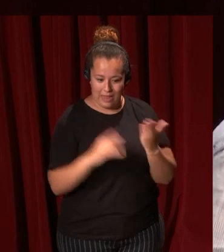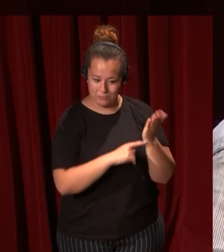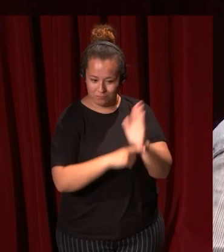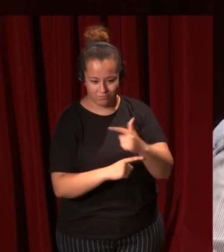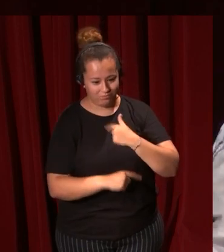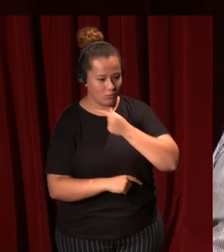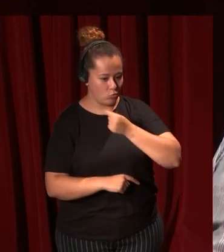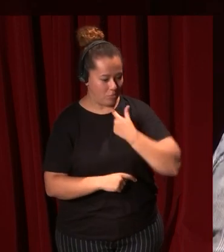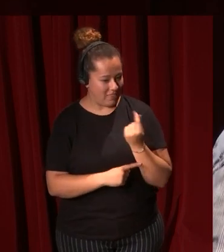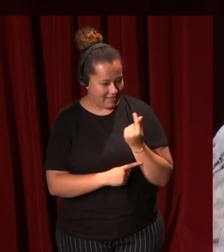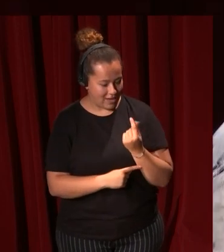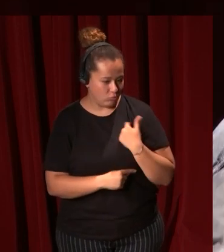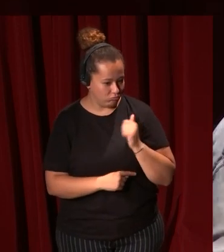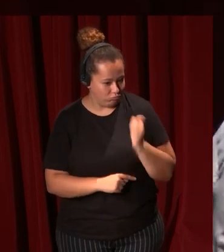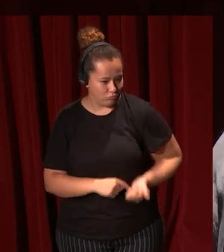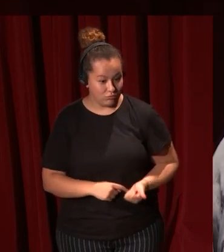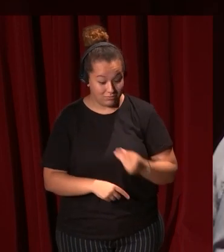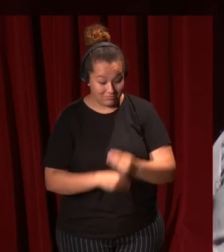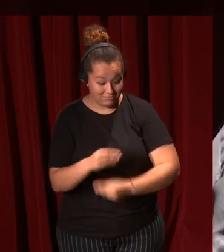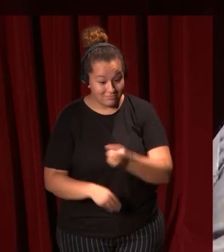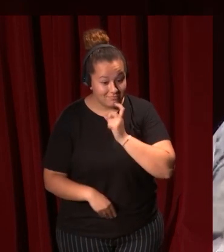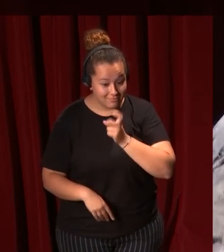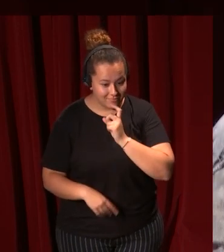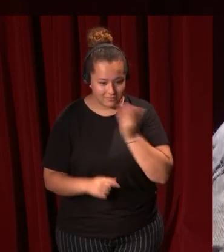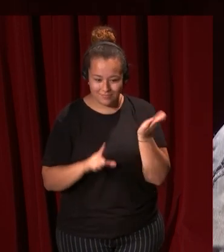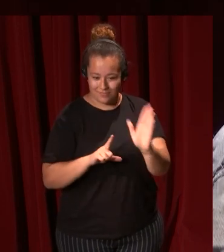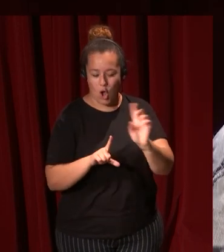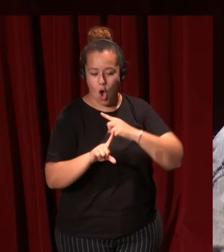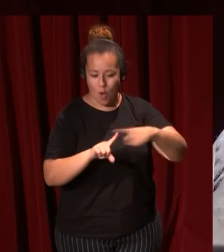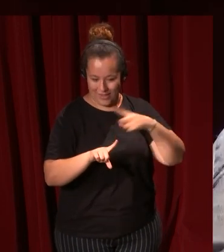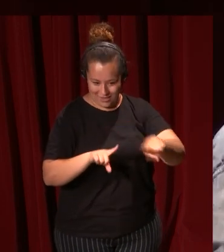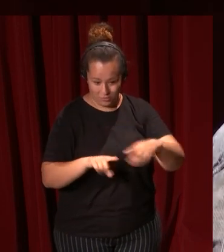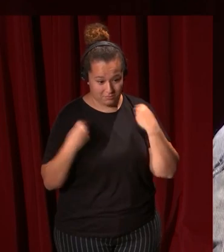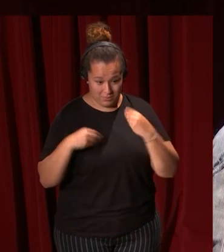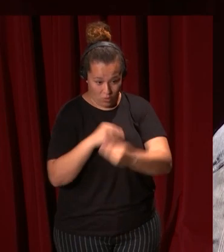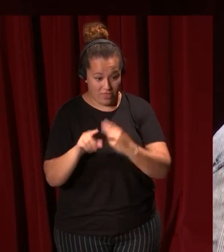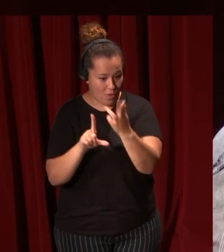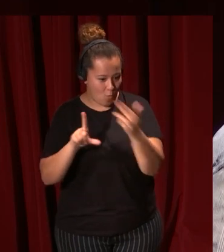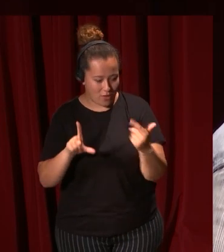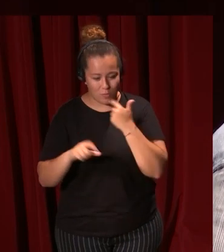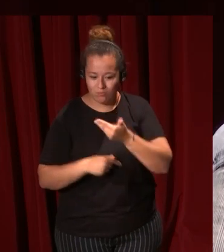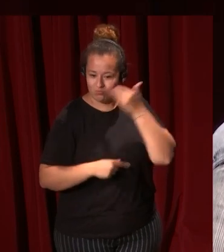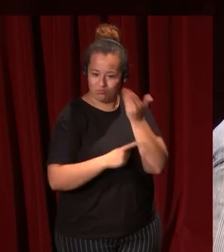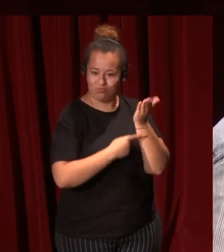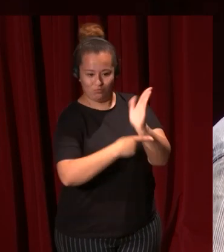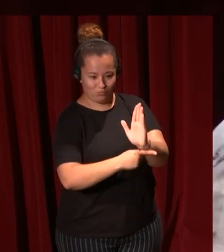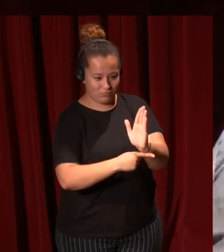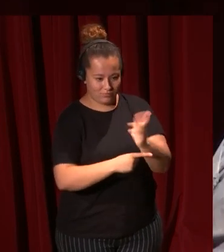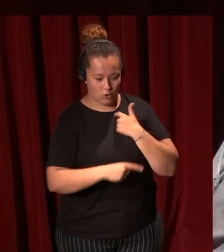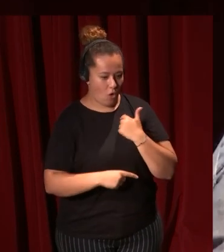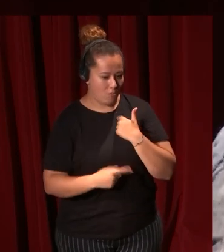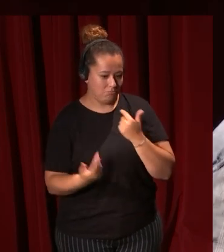de su sofisticación y lo hace mostrando objetos lo mismo hacen estos cuadros o uno hace alarde de su ser